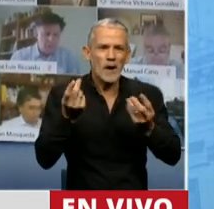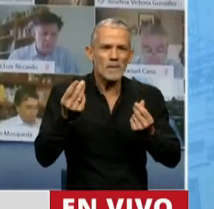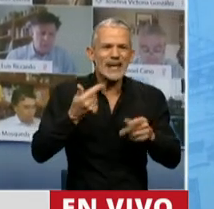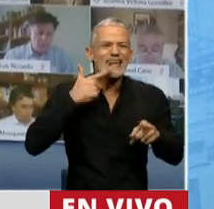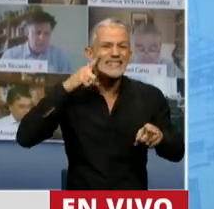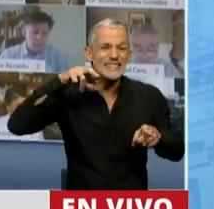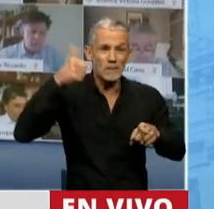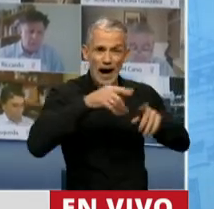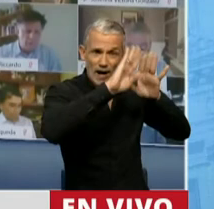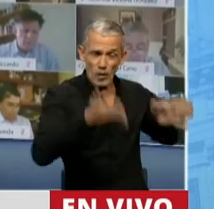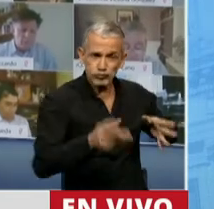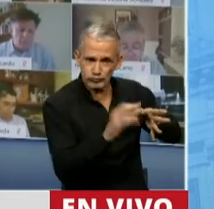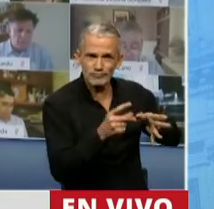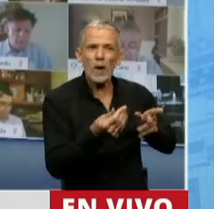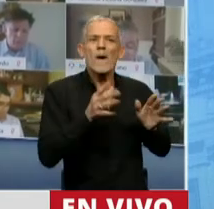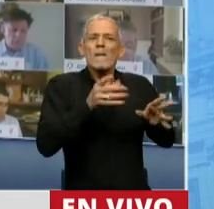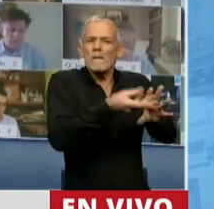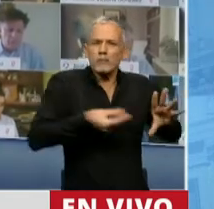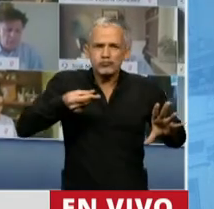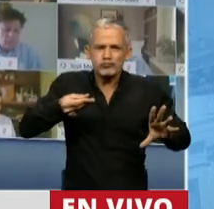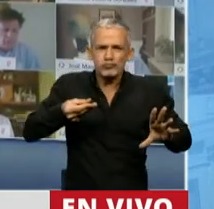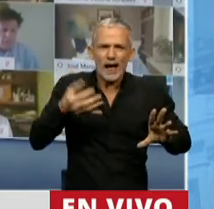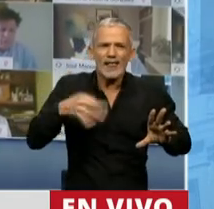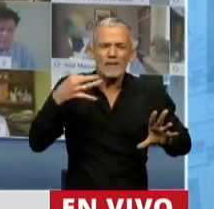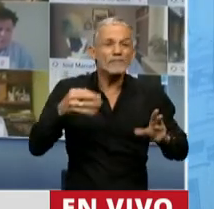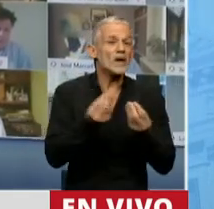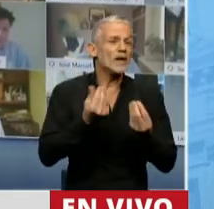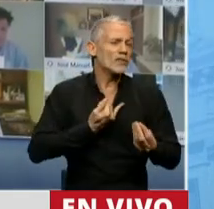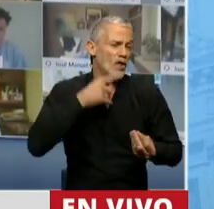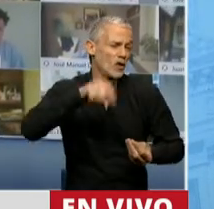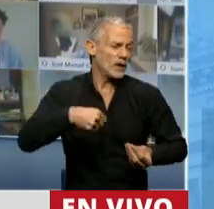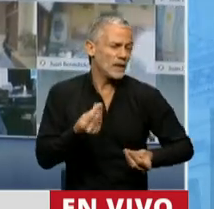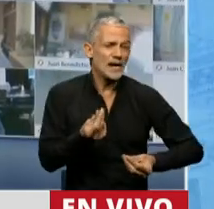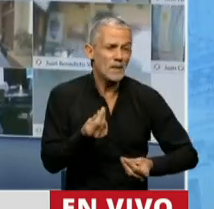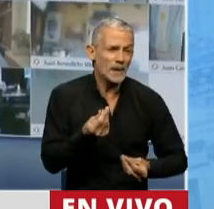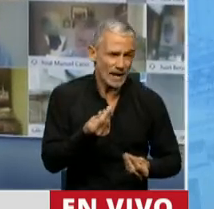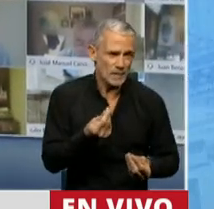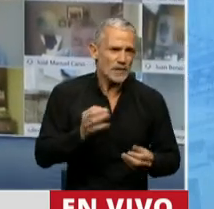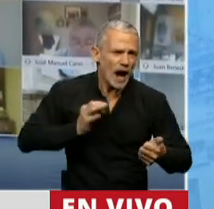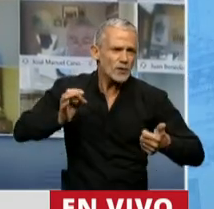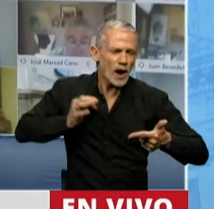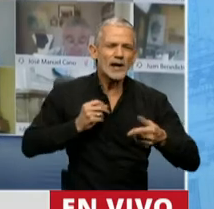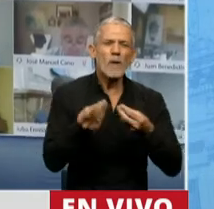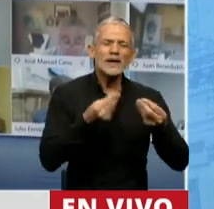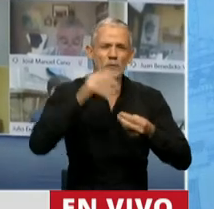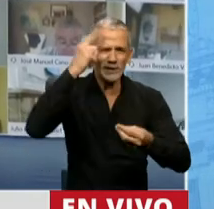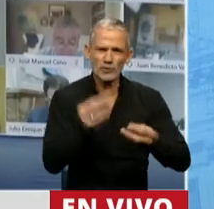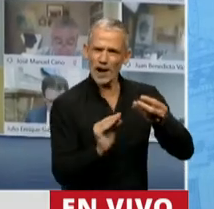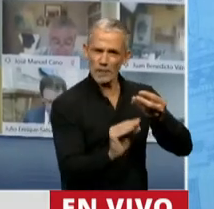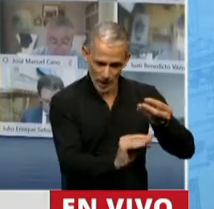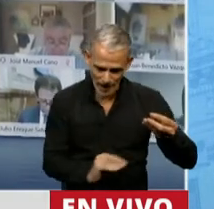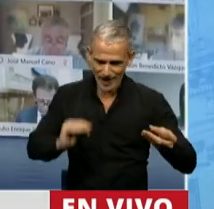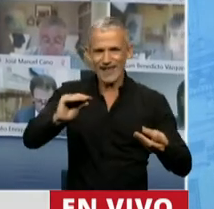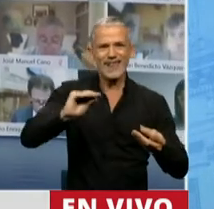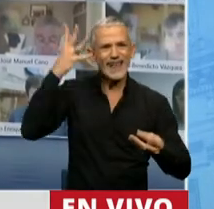SIPA, en definitiva y por partidas específicas, como deben ser las partidas que se establecen año a año en el presupuesto nacional. Pero aún más,